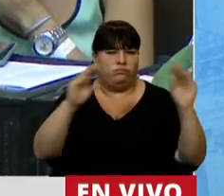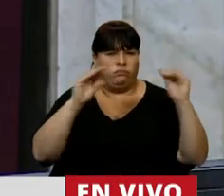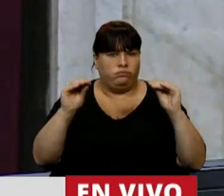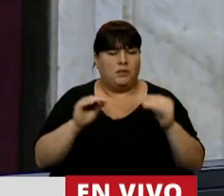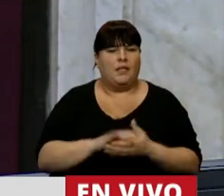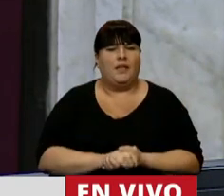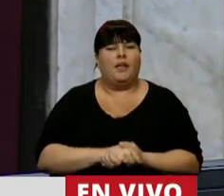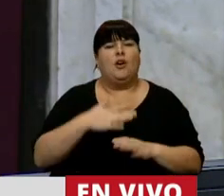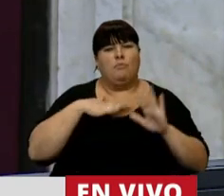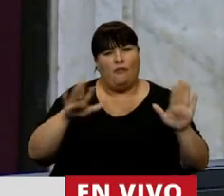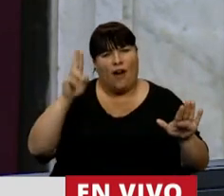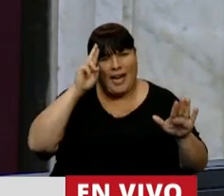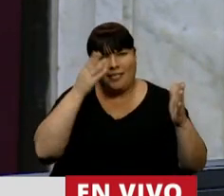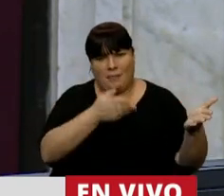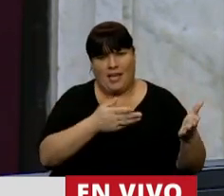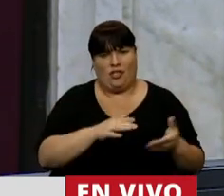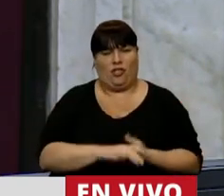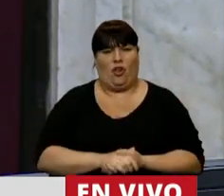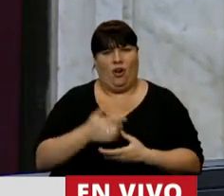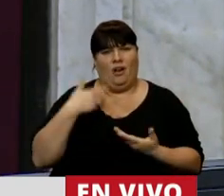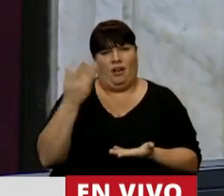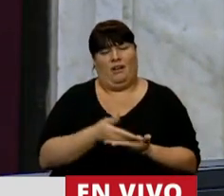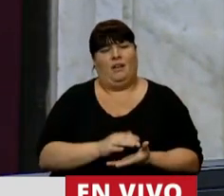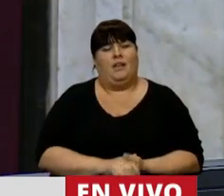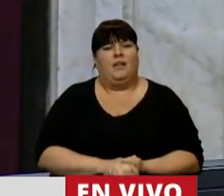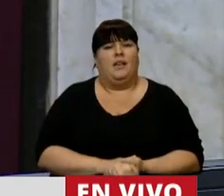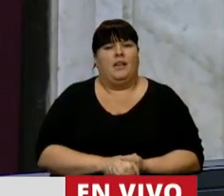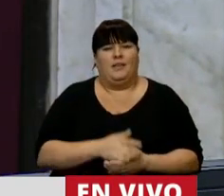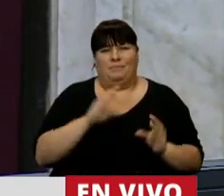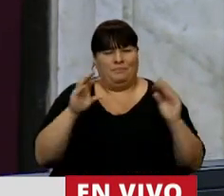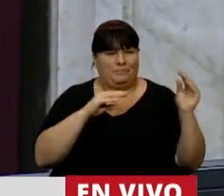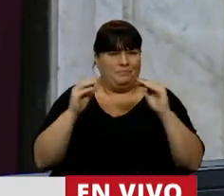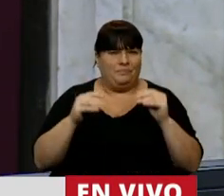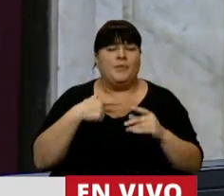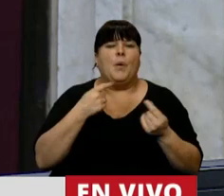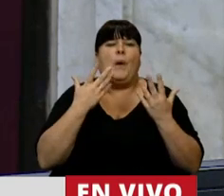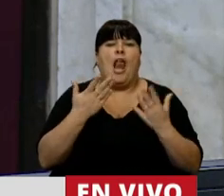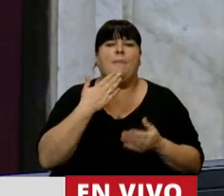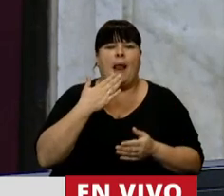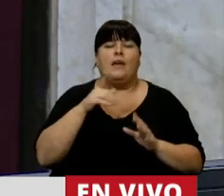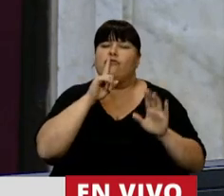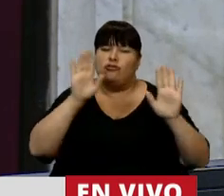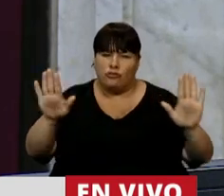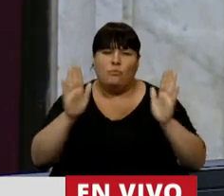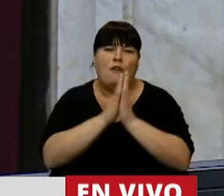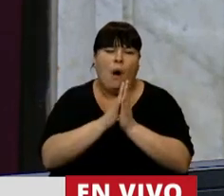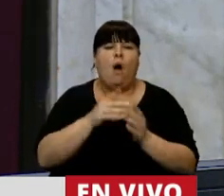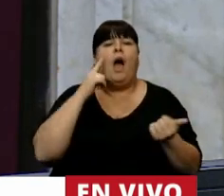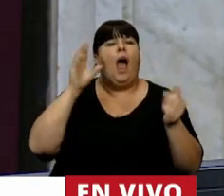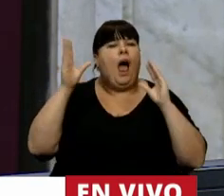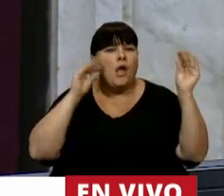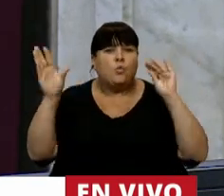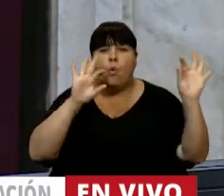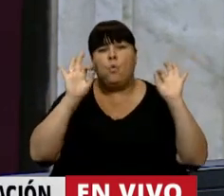es porque le damos valor a la palabra. Le damos valor a la palabra. Silencio. Escucharon unos